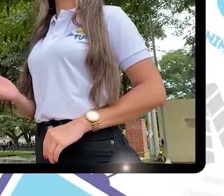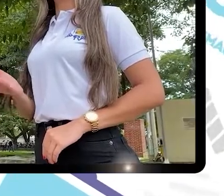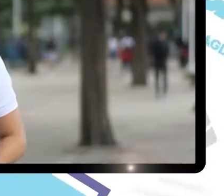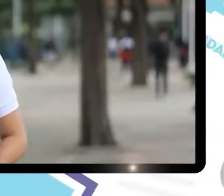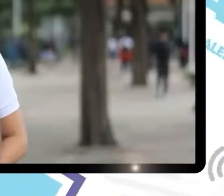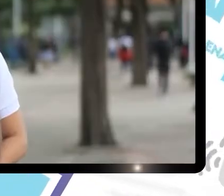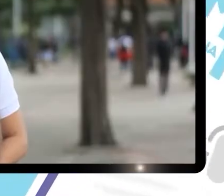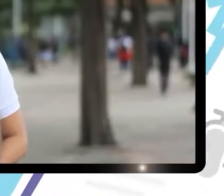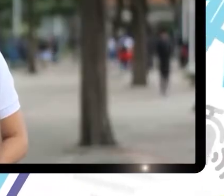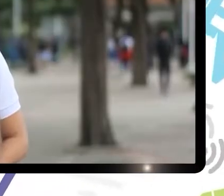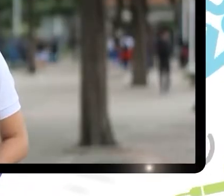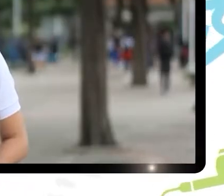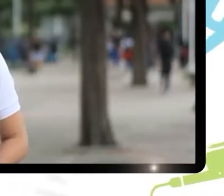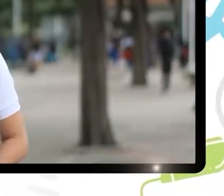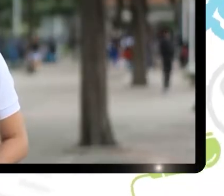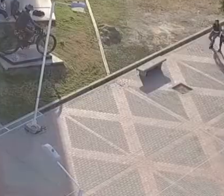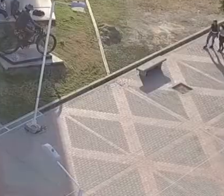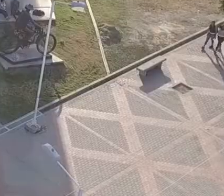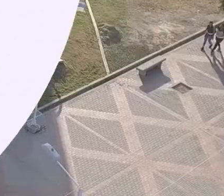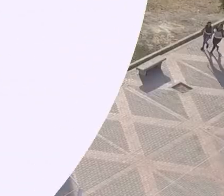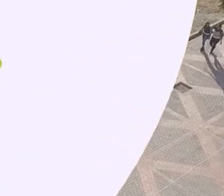contexto nacional e internacional.